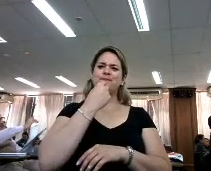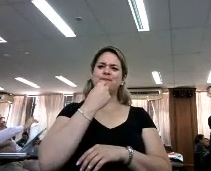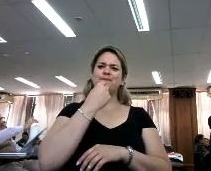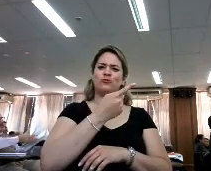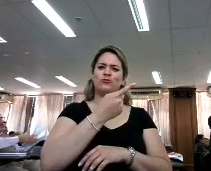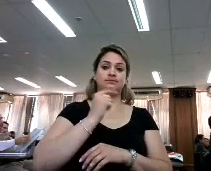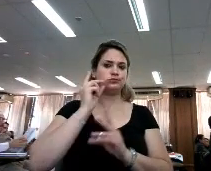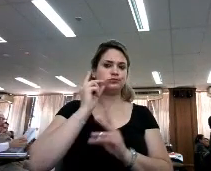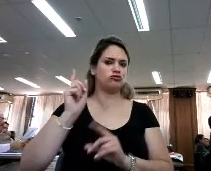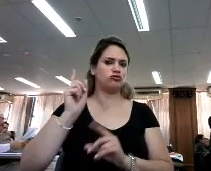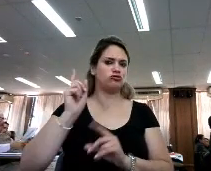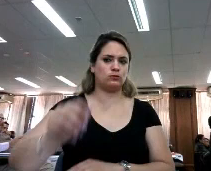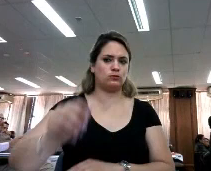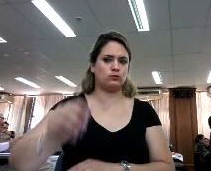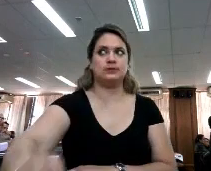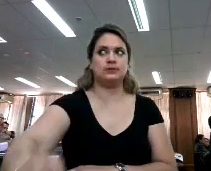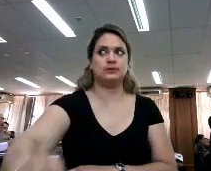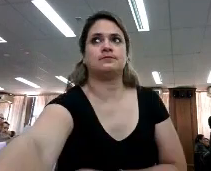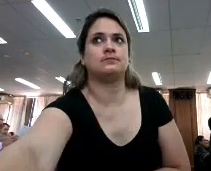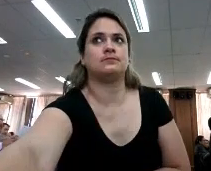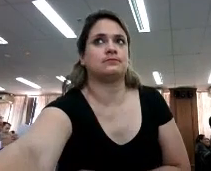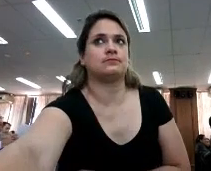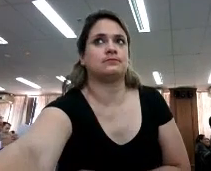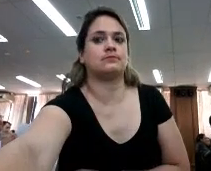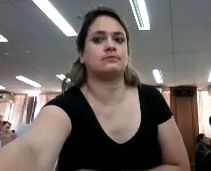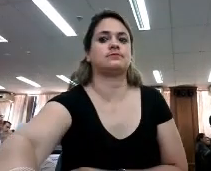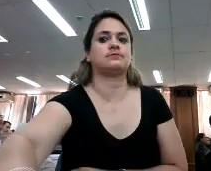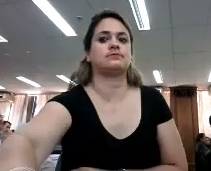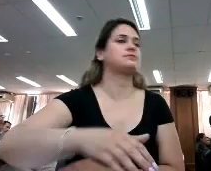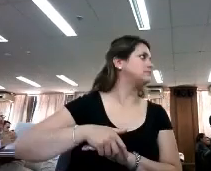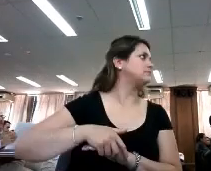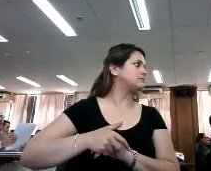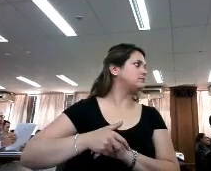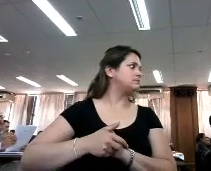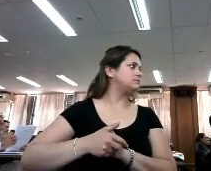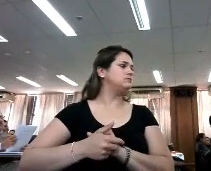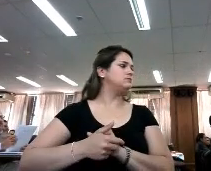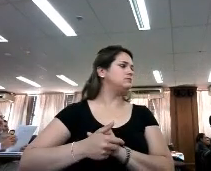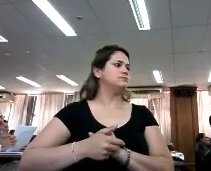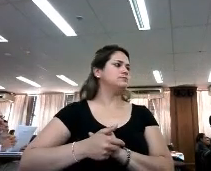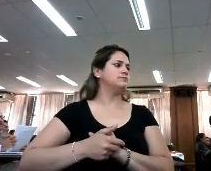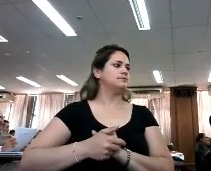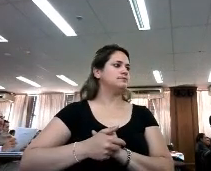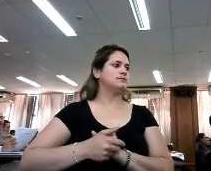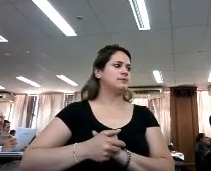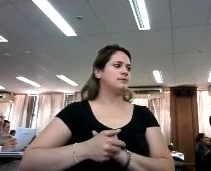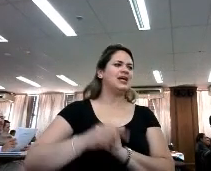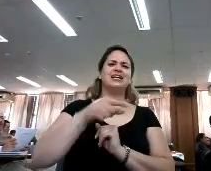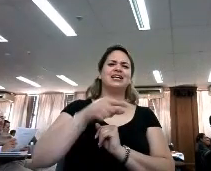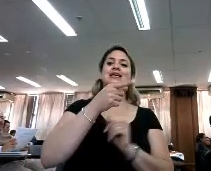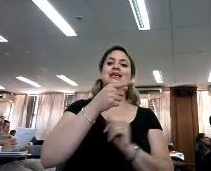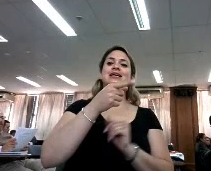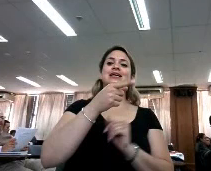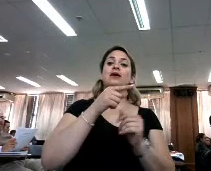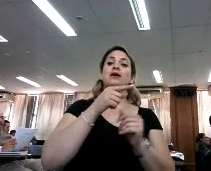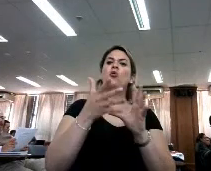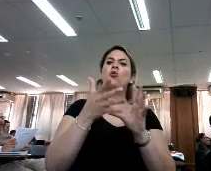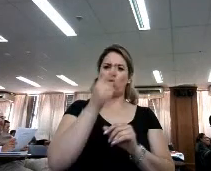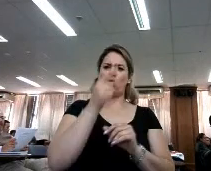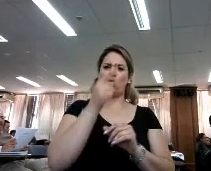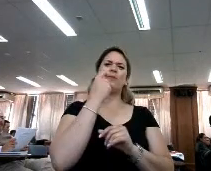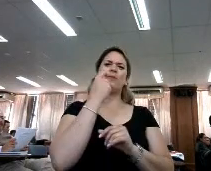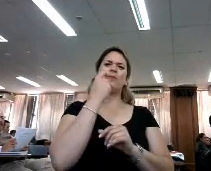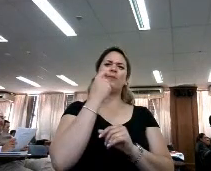es más dinámico es el de compra en la parte del libro